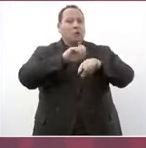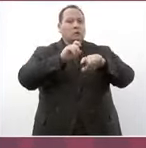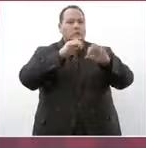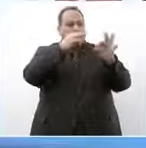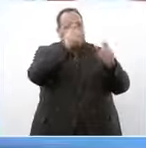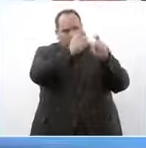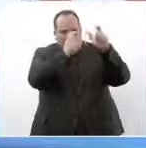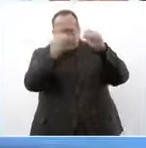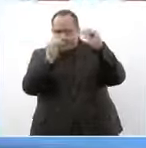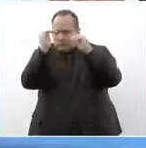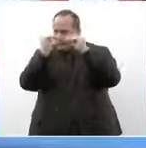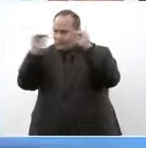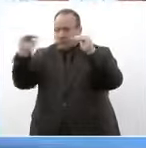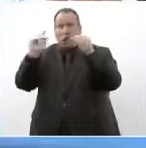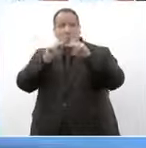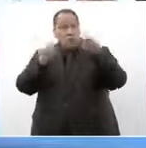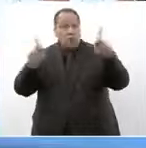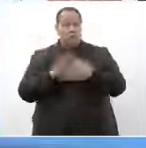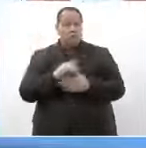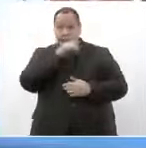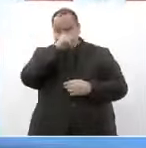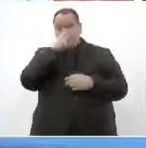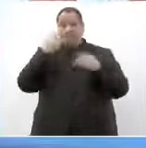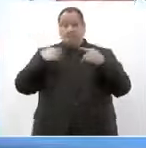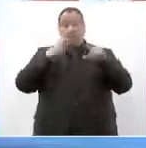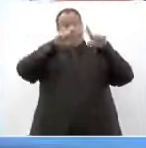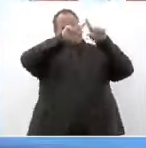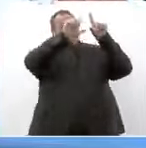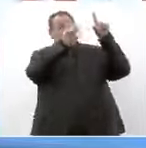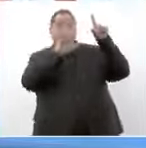todos los que trabajan